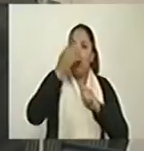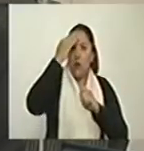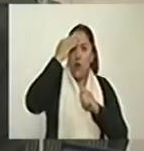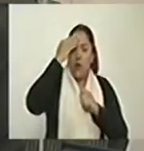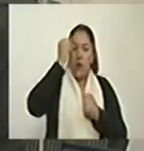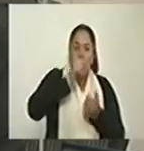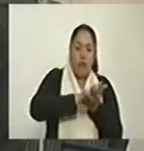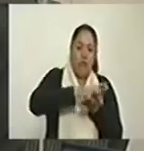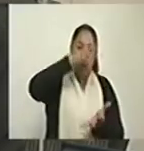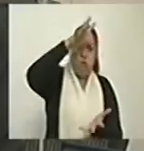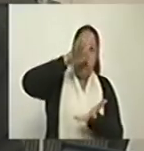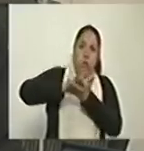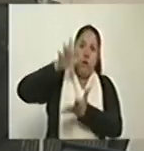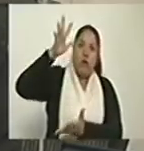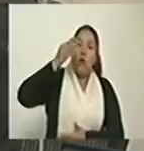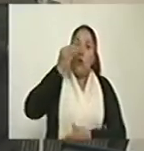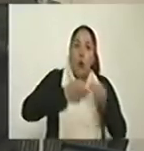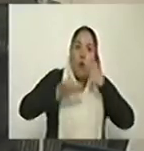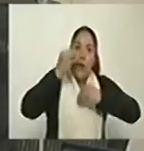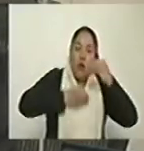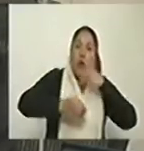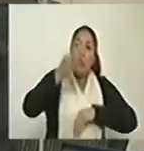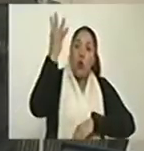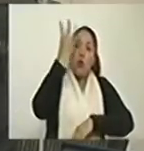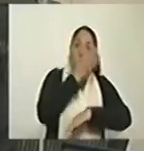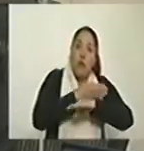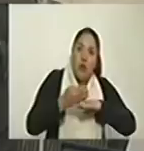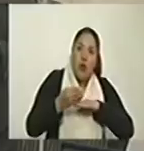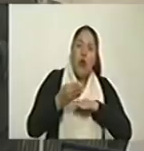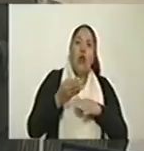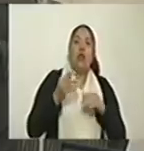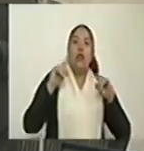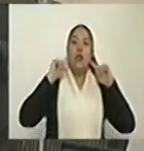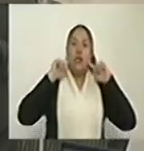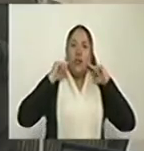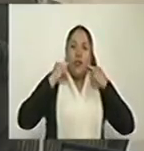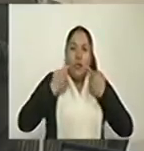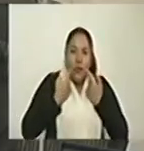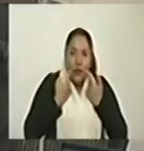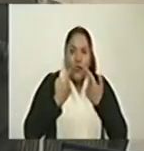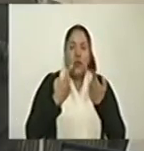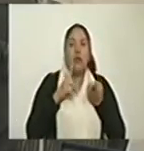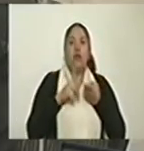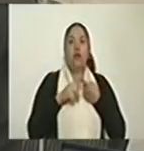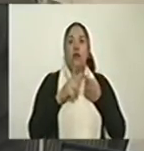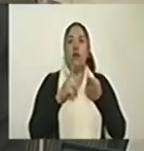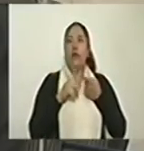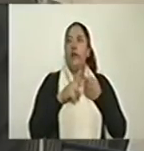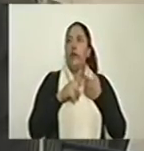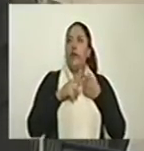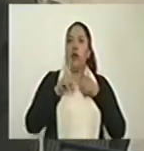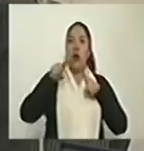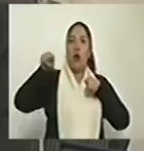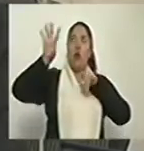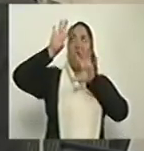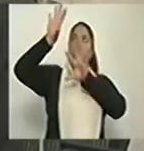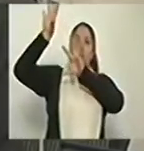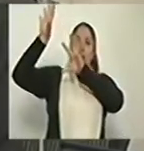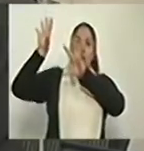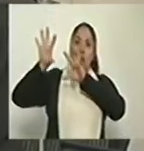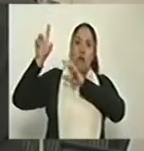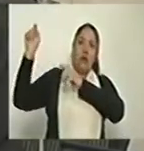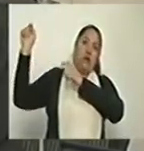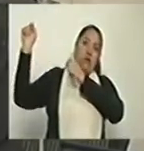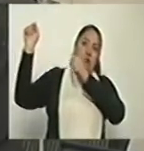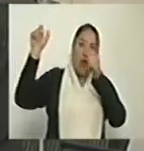comida al año. 4 millones de toneladas de maíz de países que subsidian a sus productores